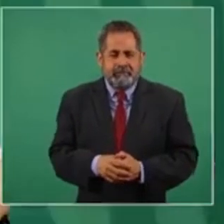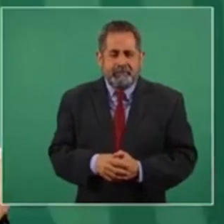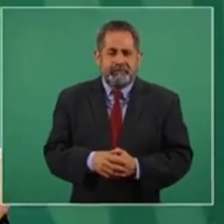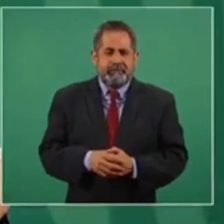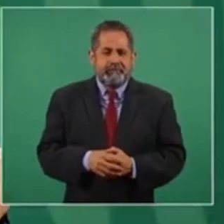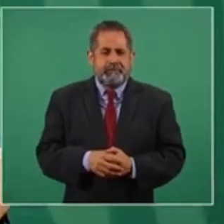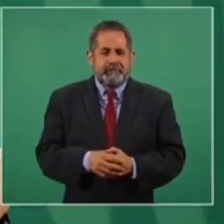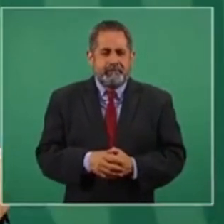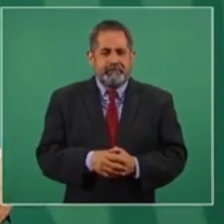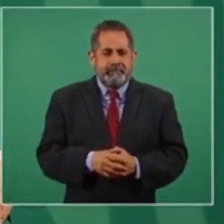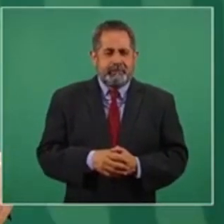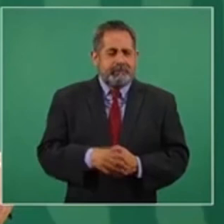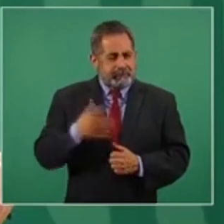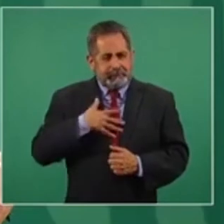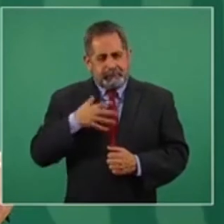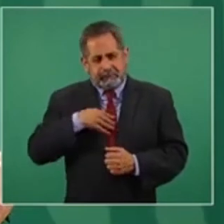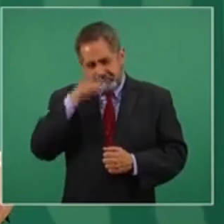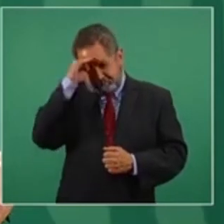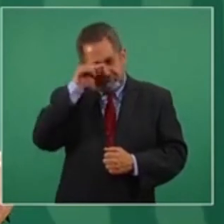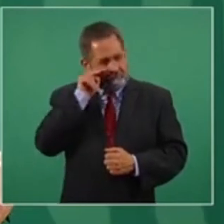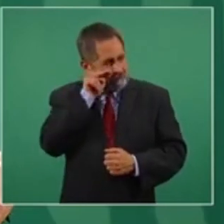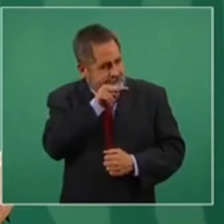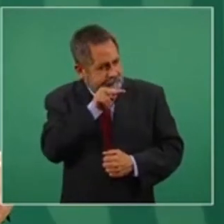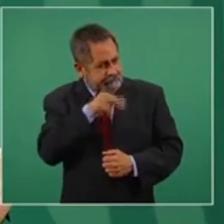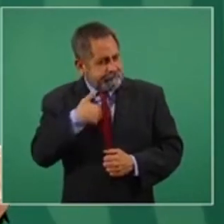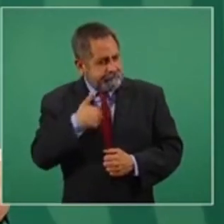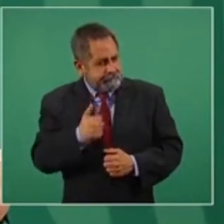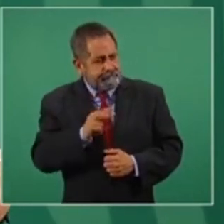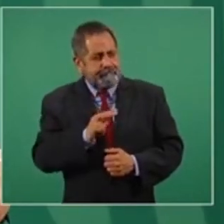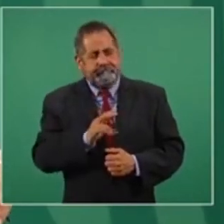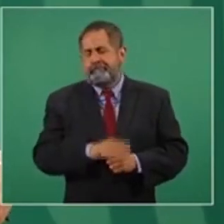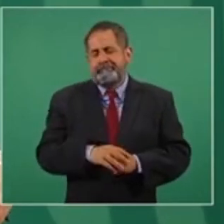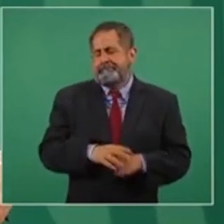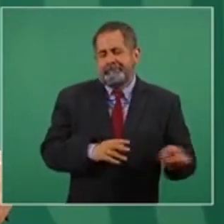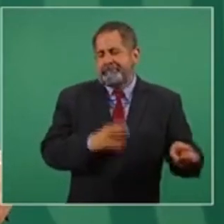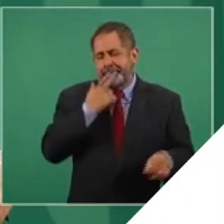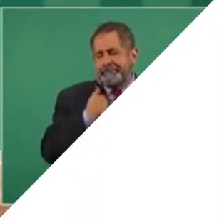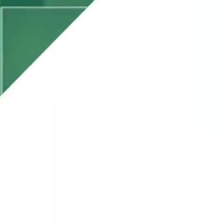ver y entender, ya no funciona.